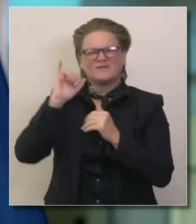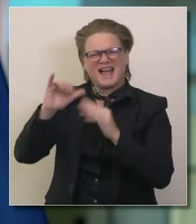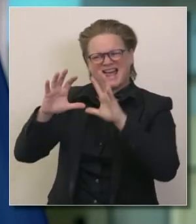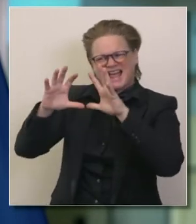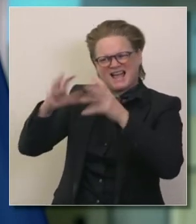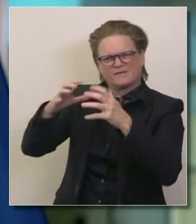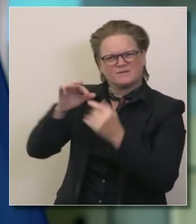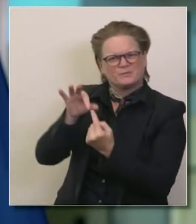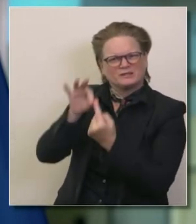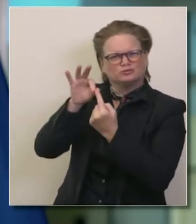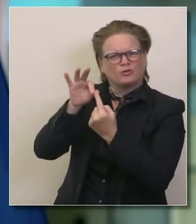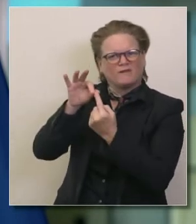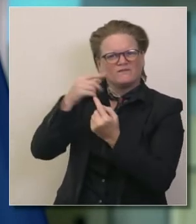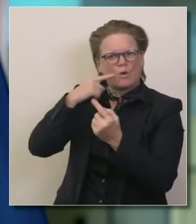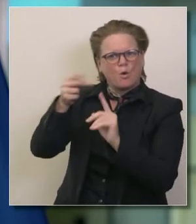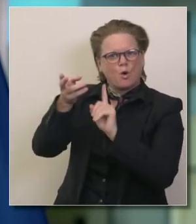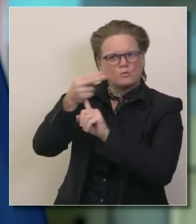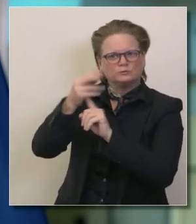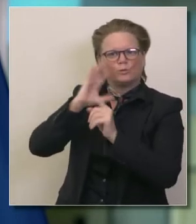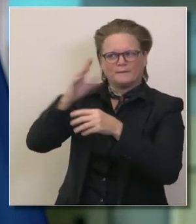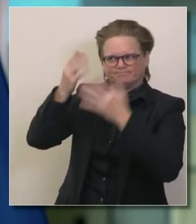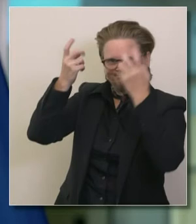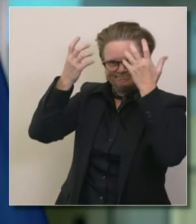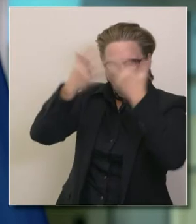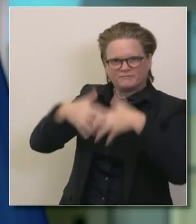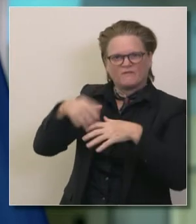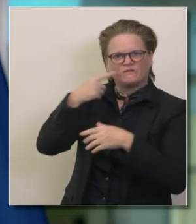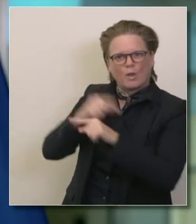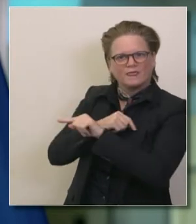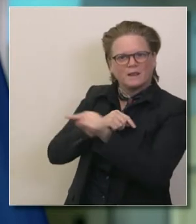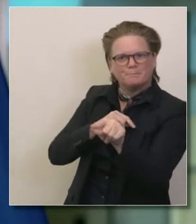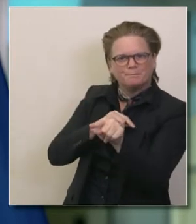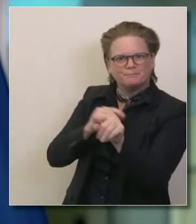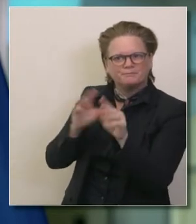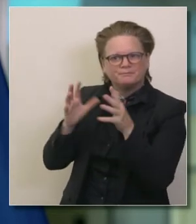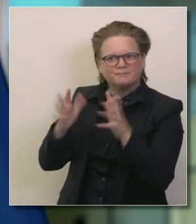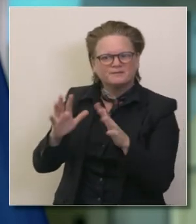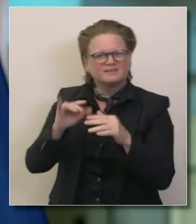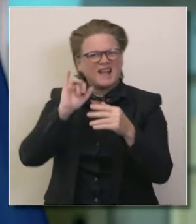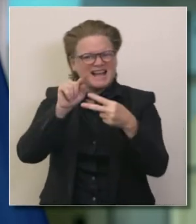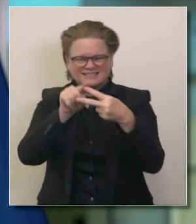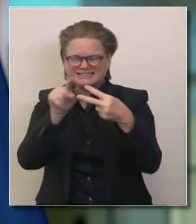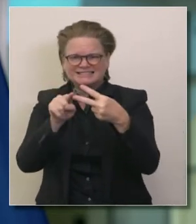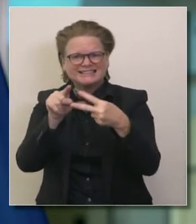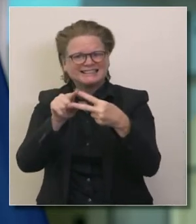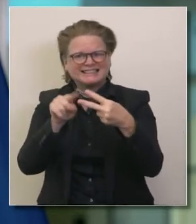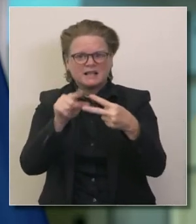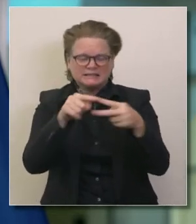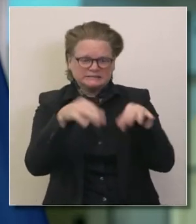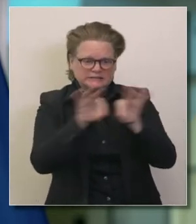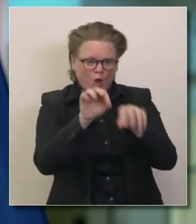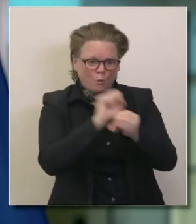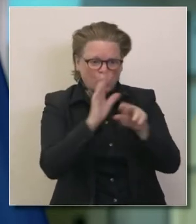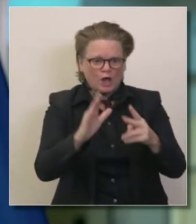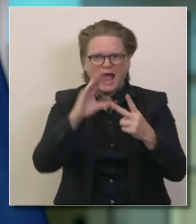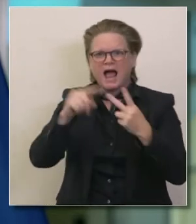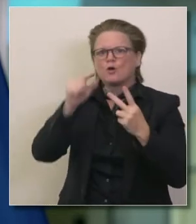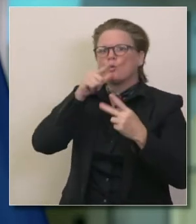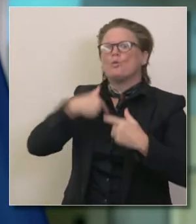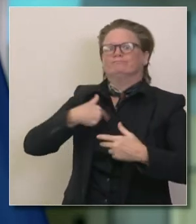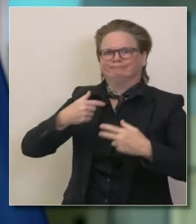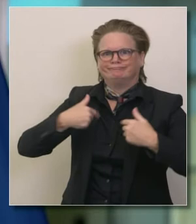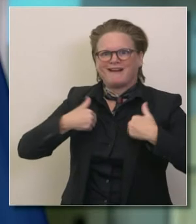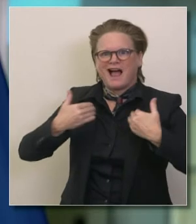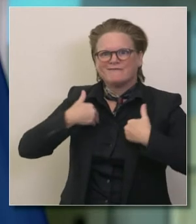opción de hacerlo posiblemente en un hotel para reducir la transmisión así que de esos dos casos sabemos que los hoteles en la industria de